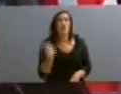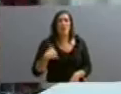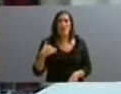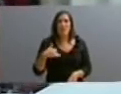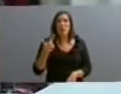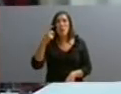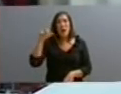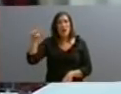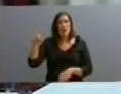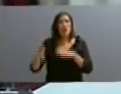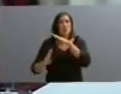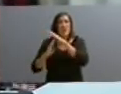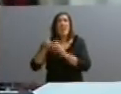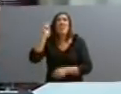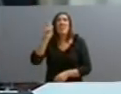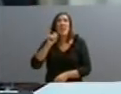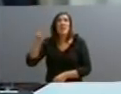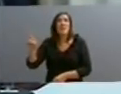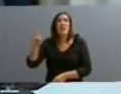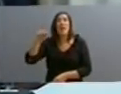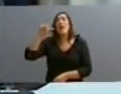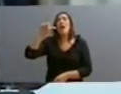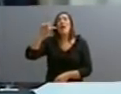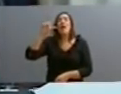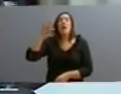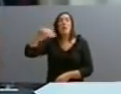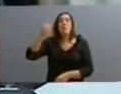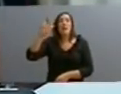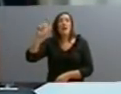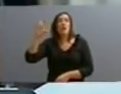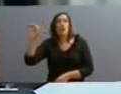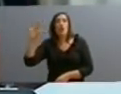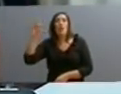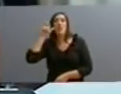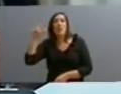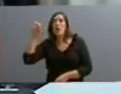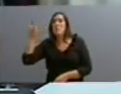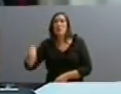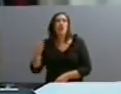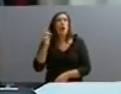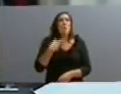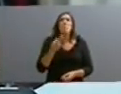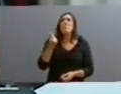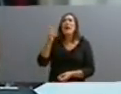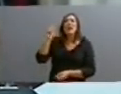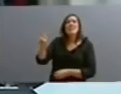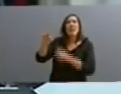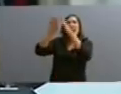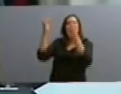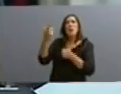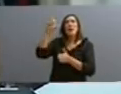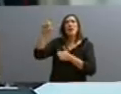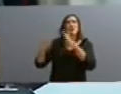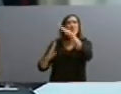El Banco Central no es de Mercedes Marcó del Pond, ni de Cristina Fernández de Kirchner. Ahí están las reservas de todos los argentinos. Y por